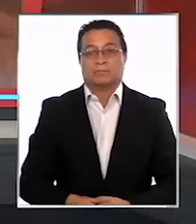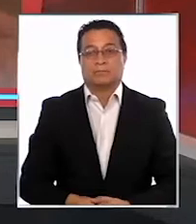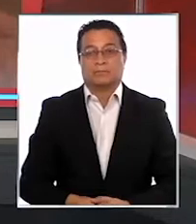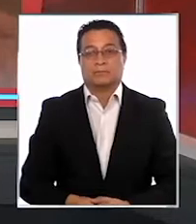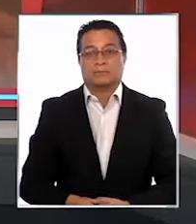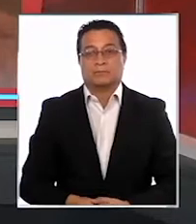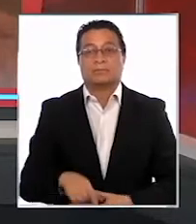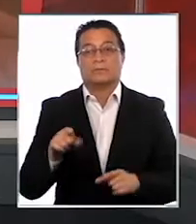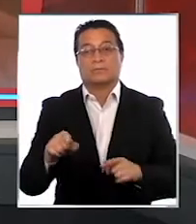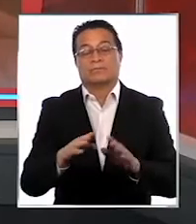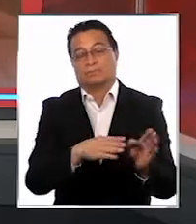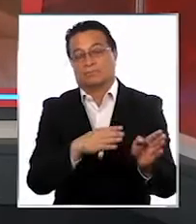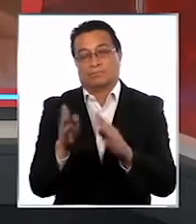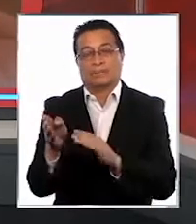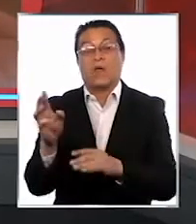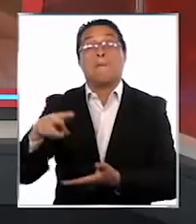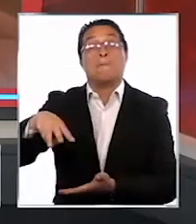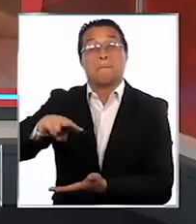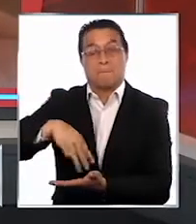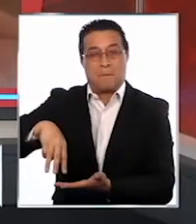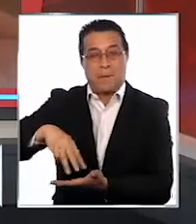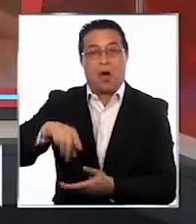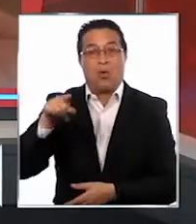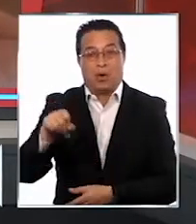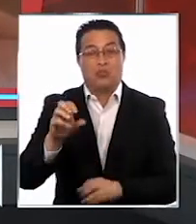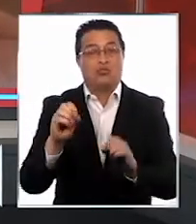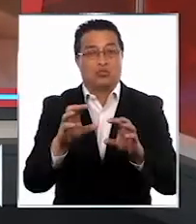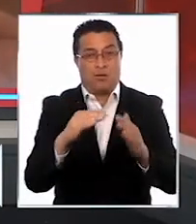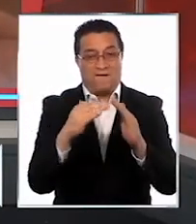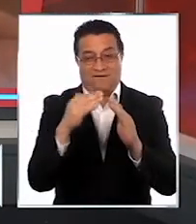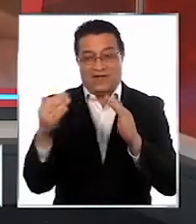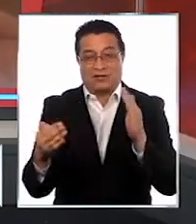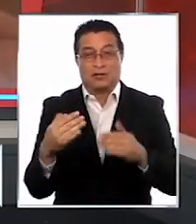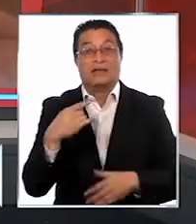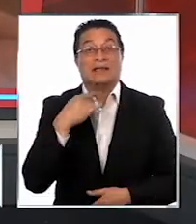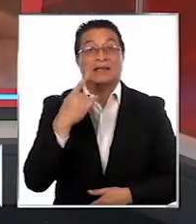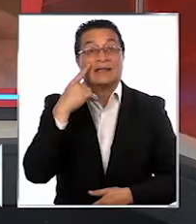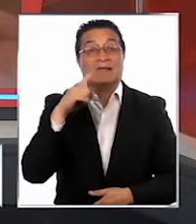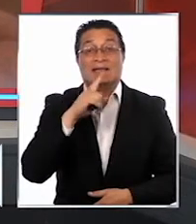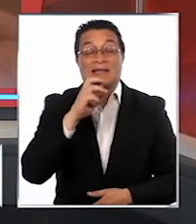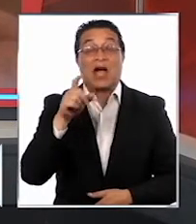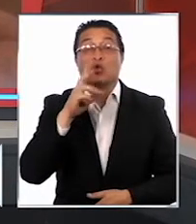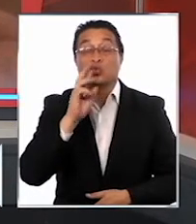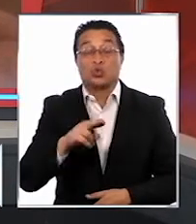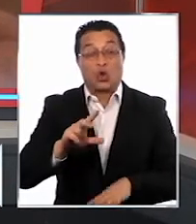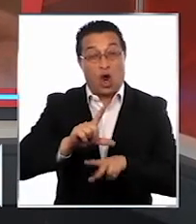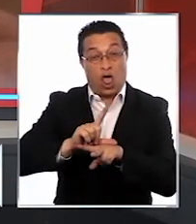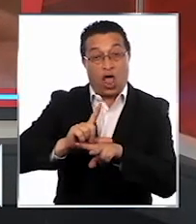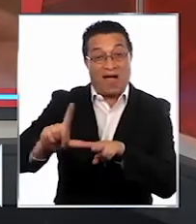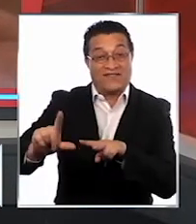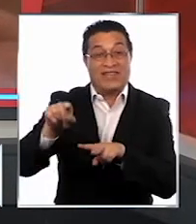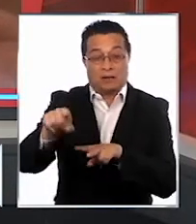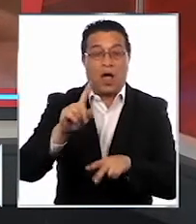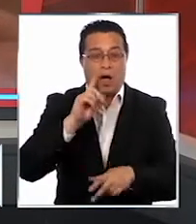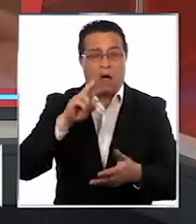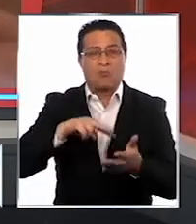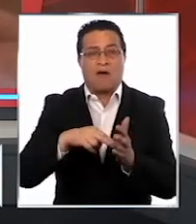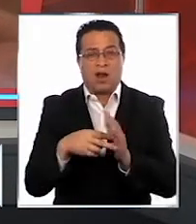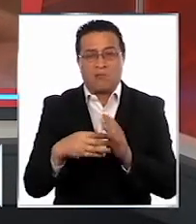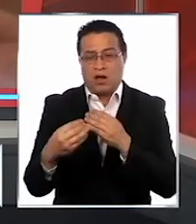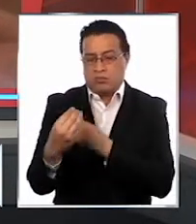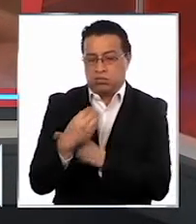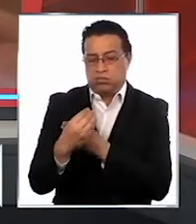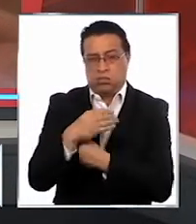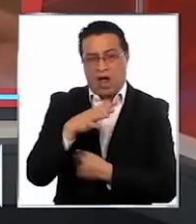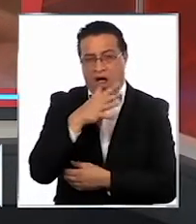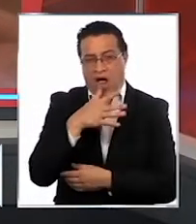Nos vamos a la región del Maule. Cientos de vecinos del sector La Quinta Sur de Longaví denuncian que han tenido problemas con el suministro de agua